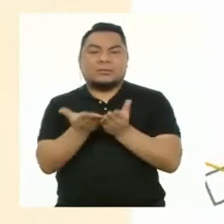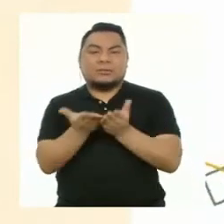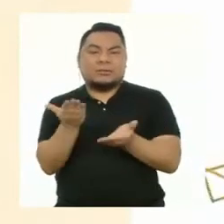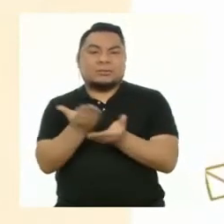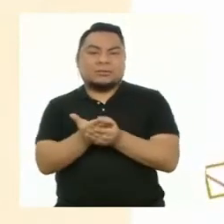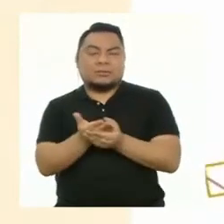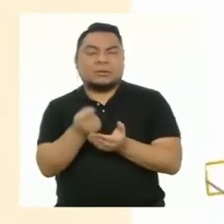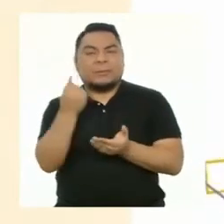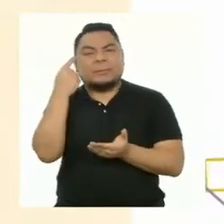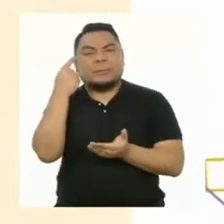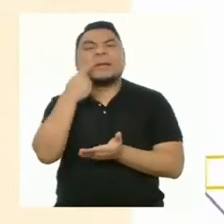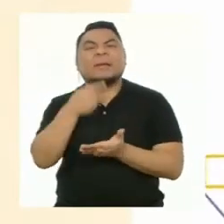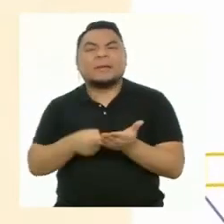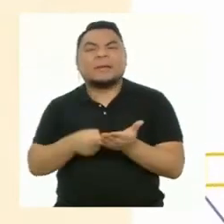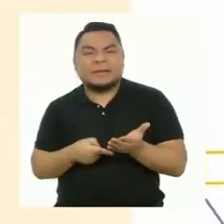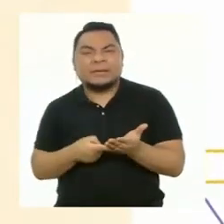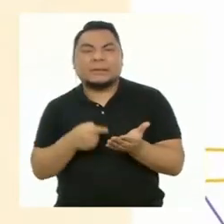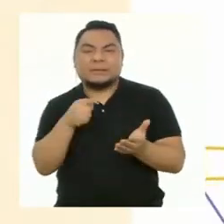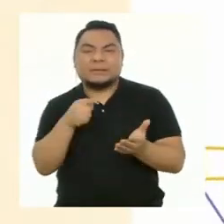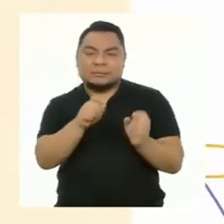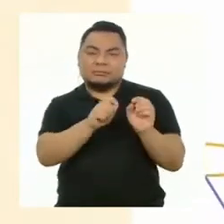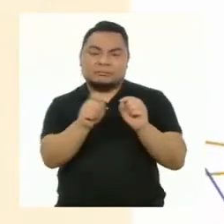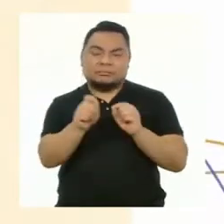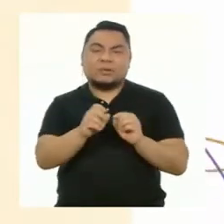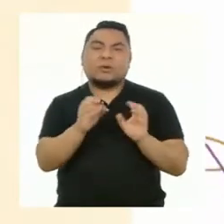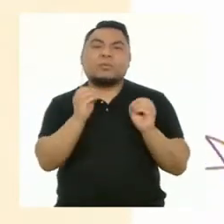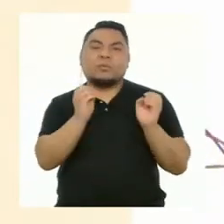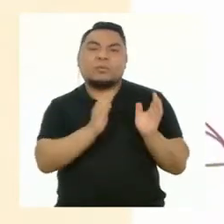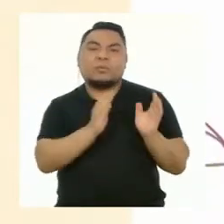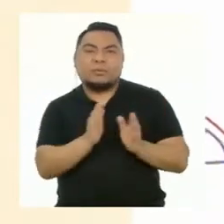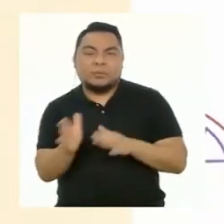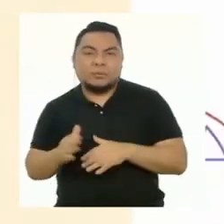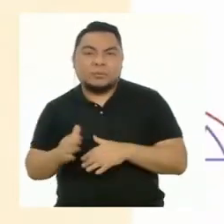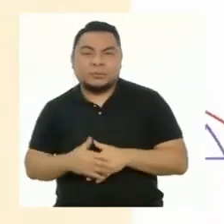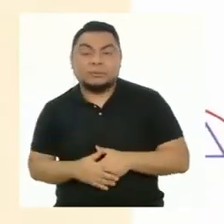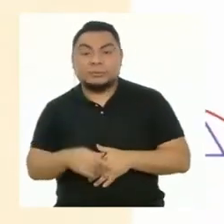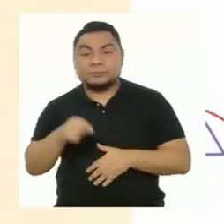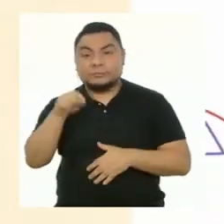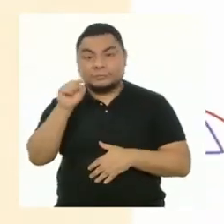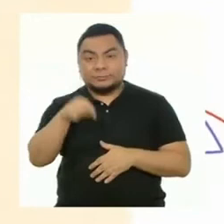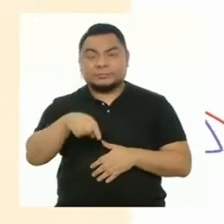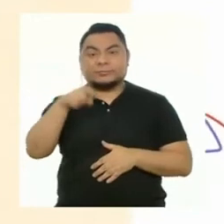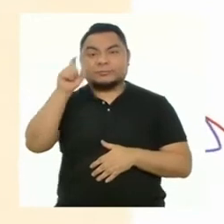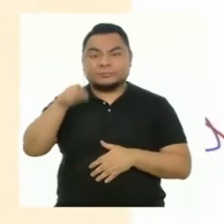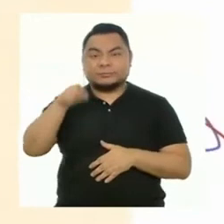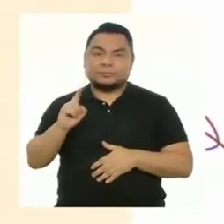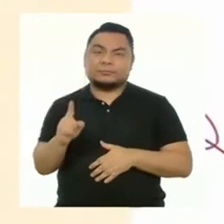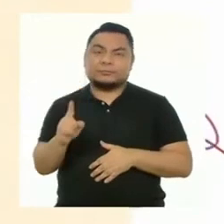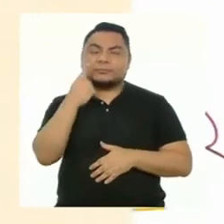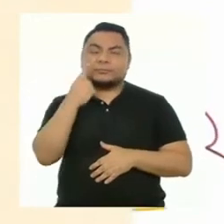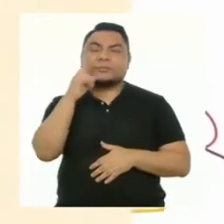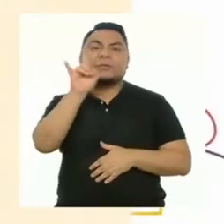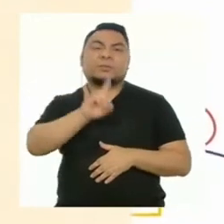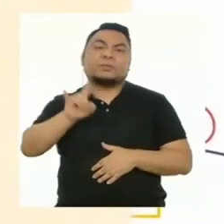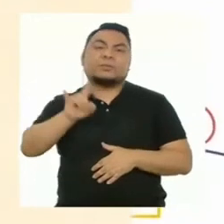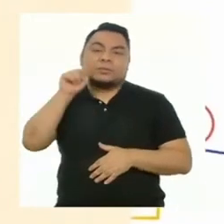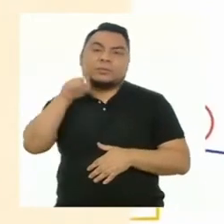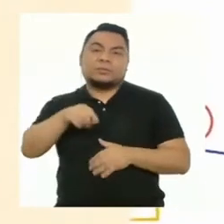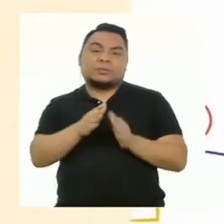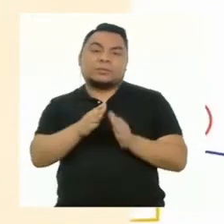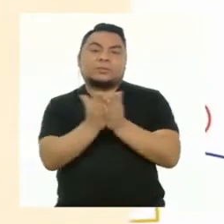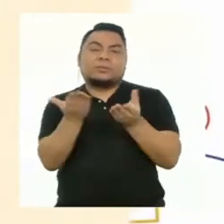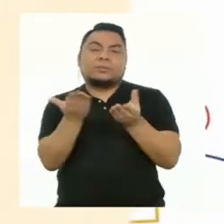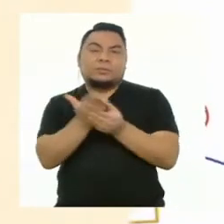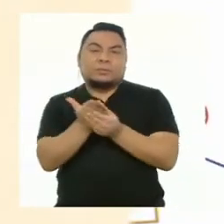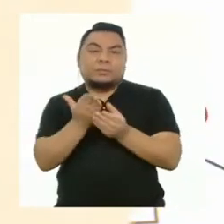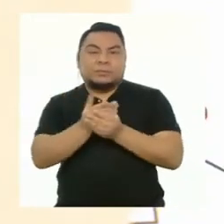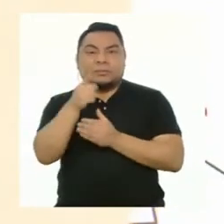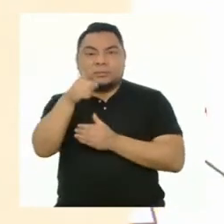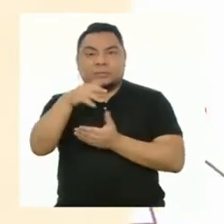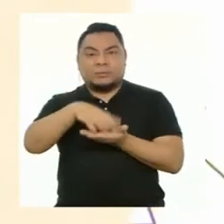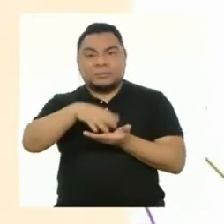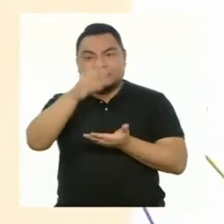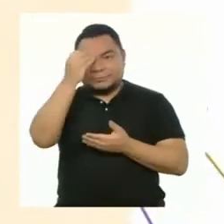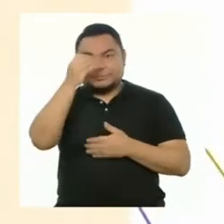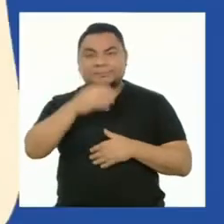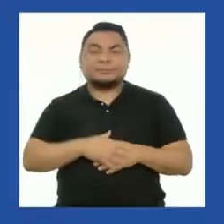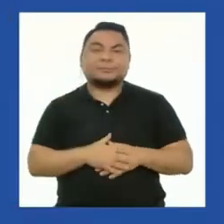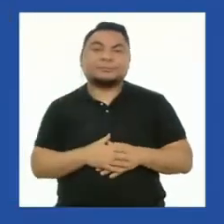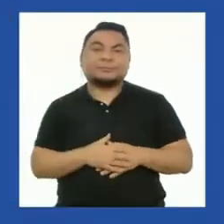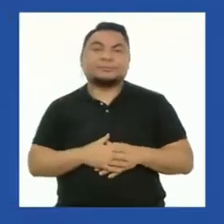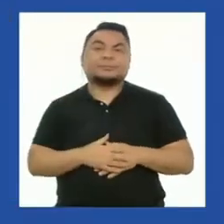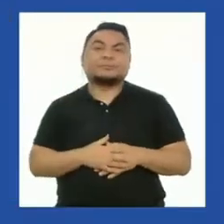portafolio. Además, cómo está organizado. Esta debe resaltar la utilidad del portafolio para tu